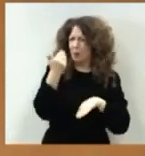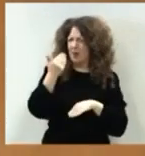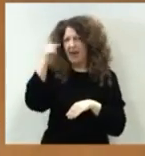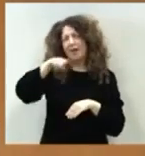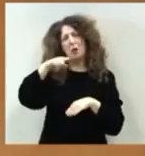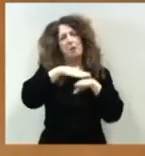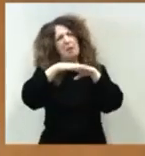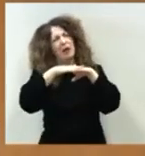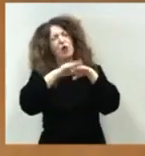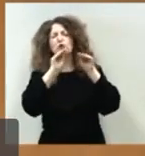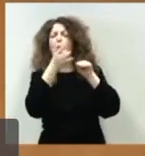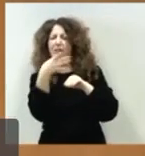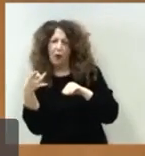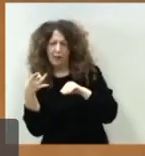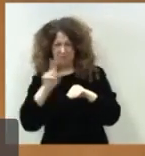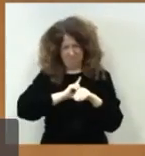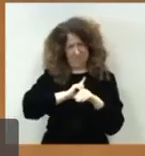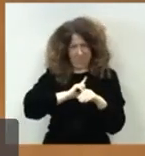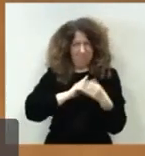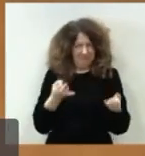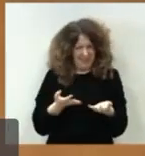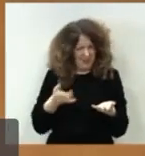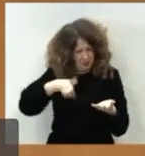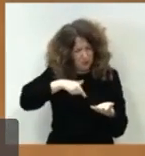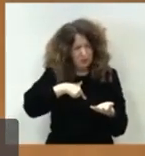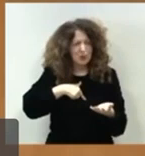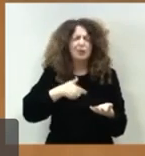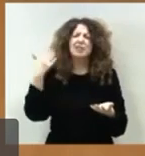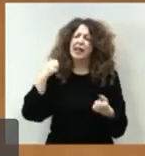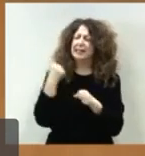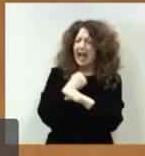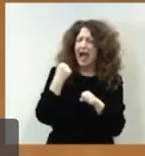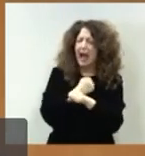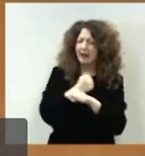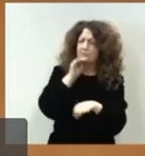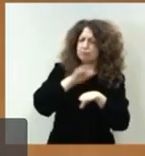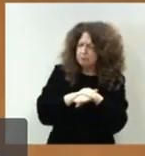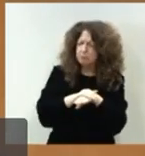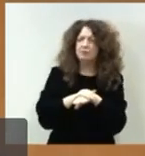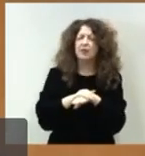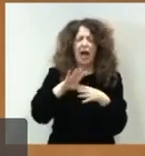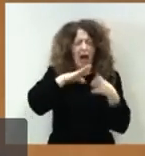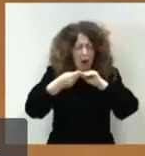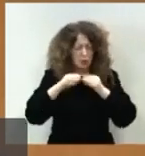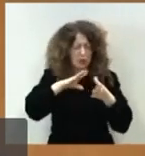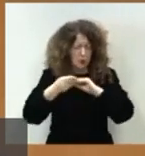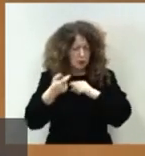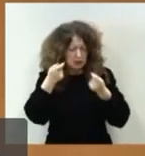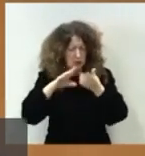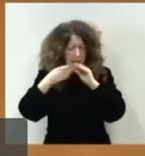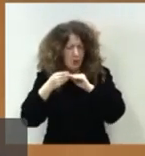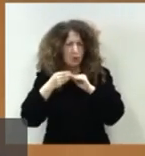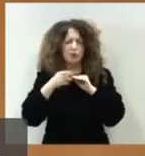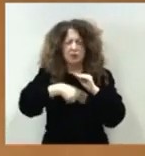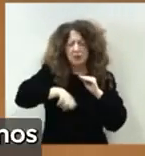su altísima deuda. Y la merece porque nosotros, si hicimos la tarea, con muchos ajustes, con mucho esfuerzo de la